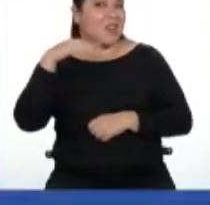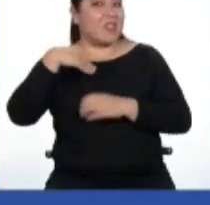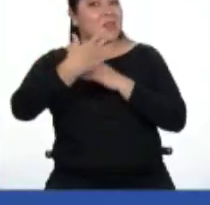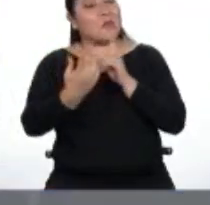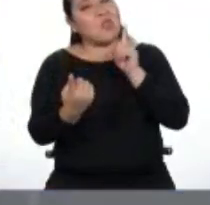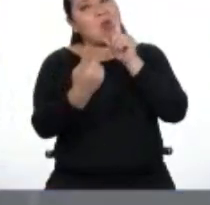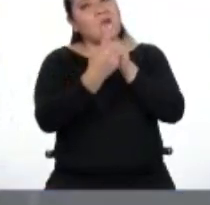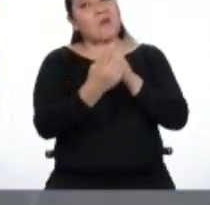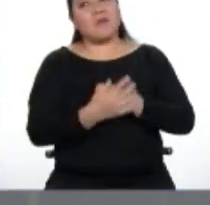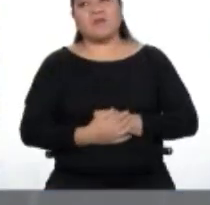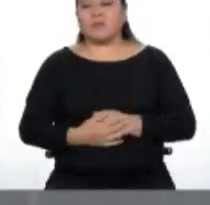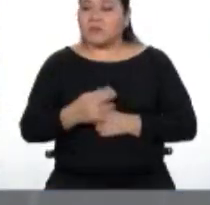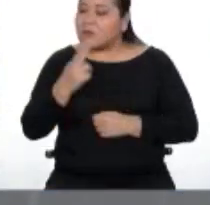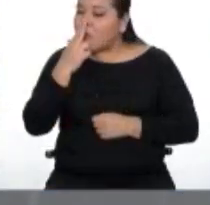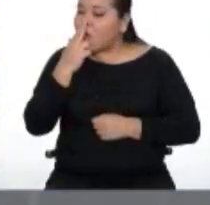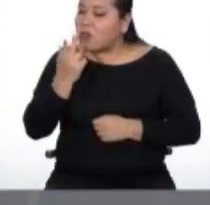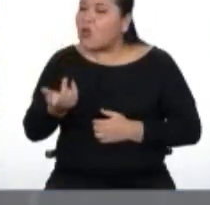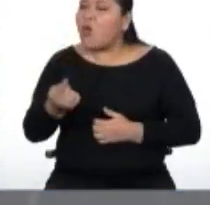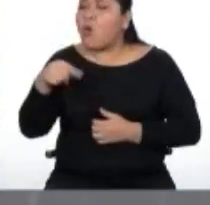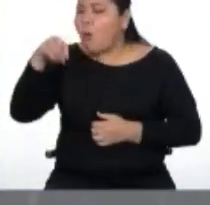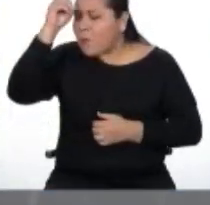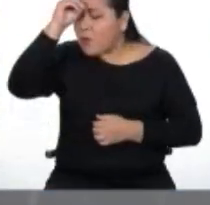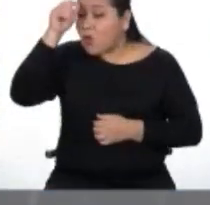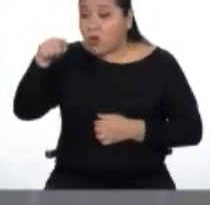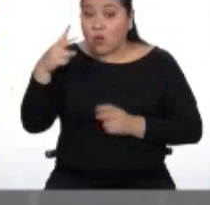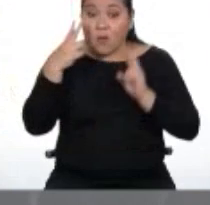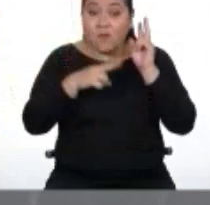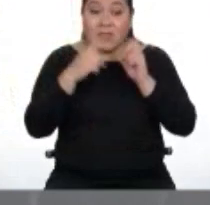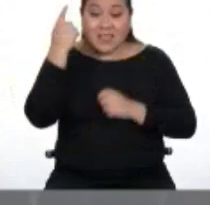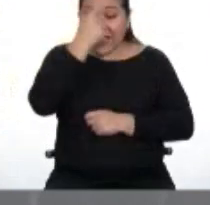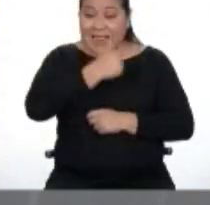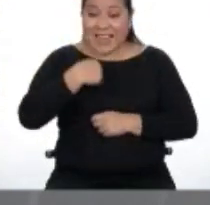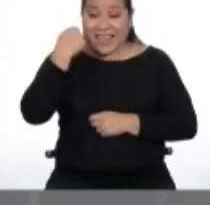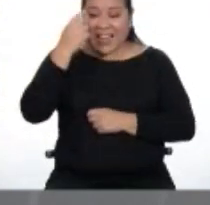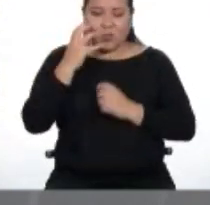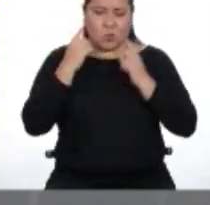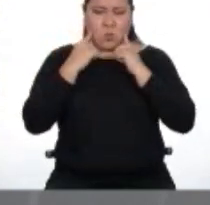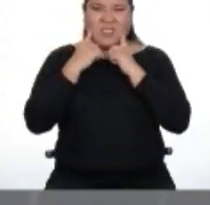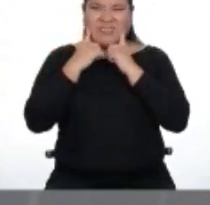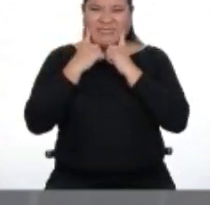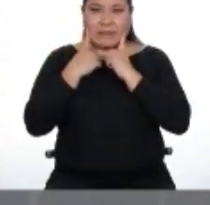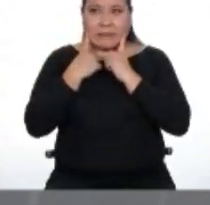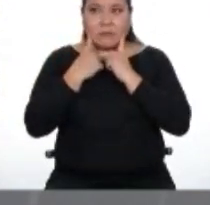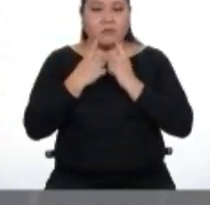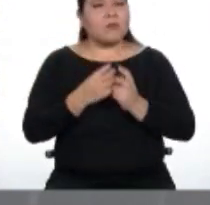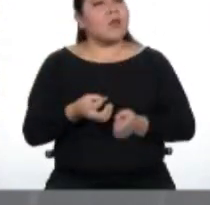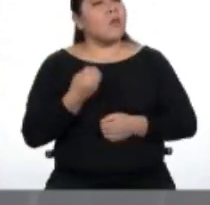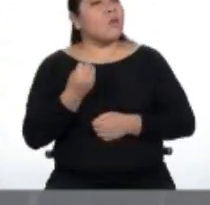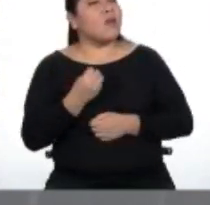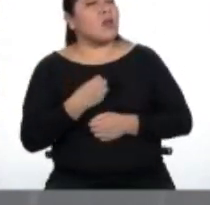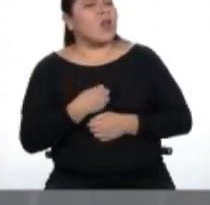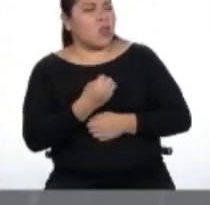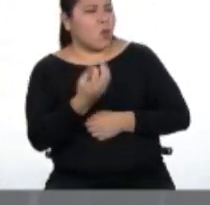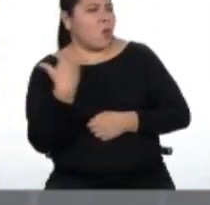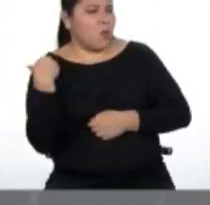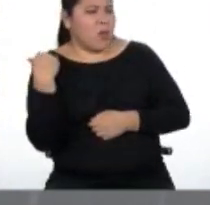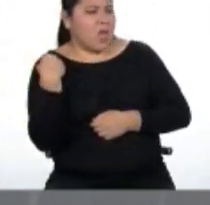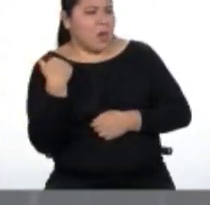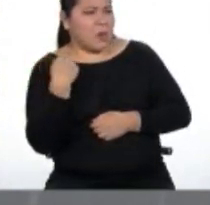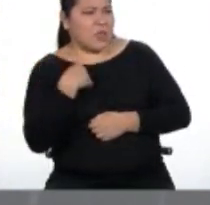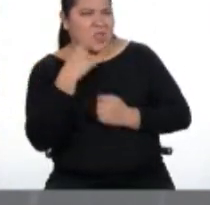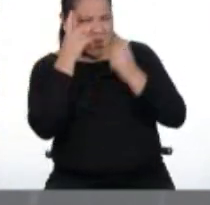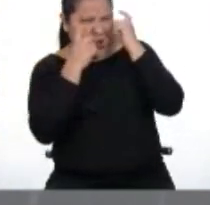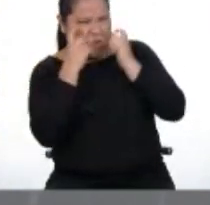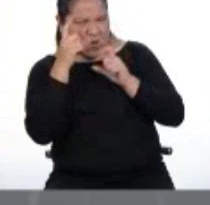Rodrigo! Tocino, ¿tú qué opinas, ah? ¿Viste las caras graciosas que hacíamos? ¿Y por qué no me llamaste para hacer gestos con